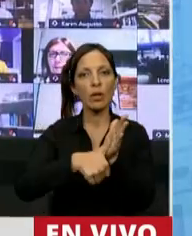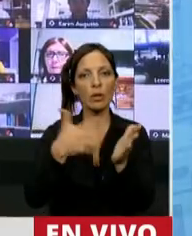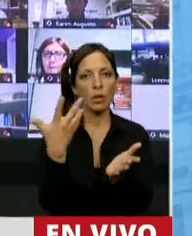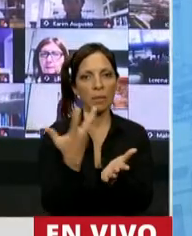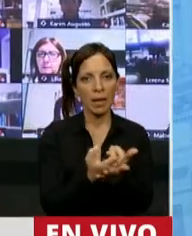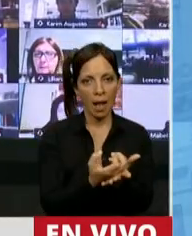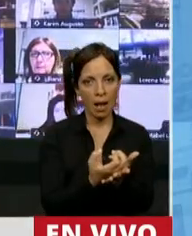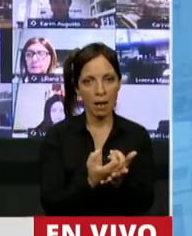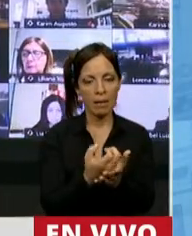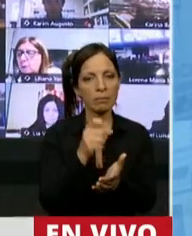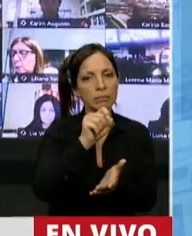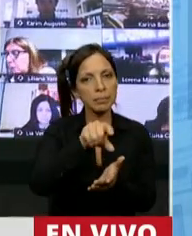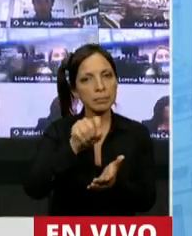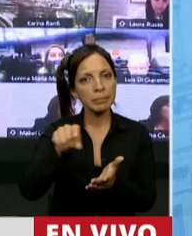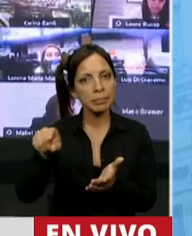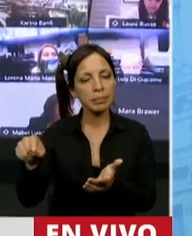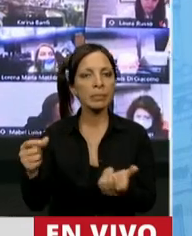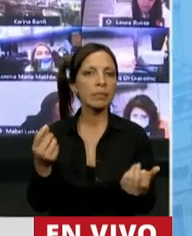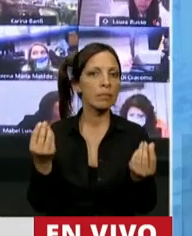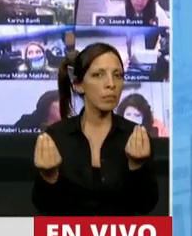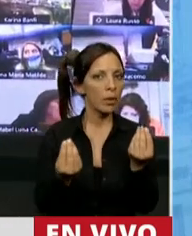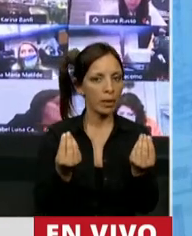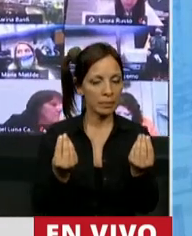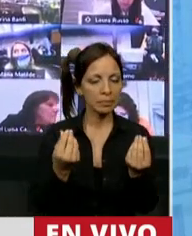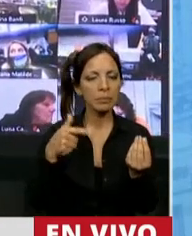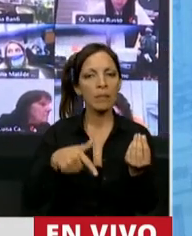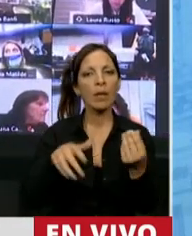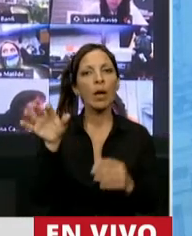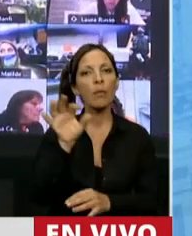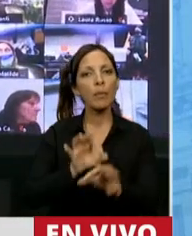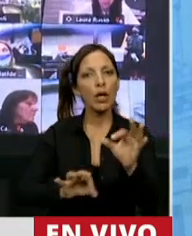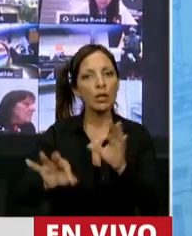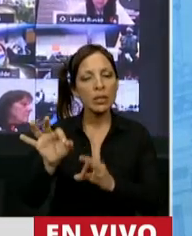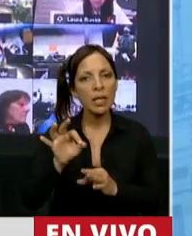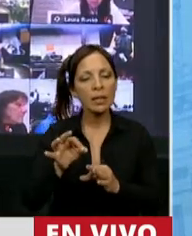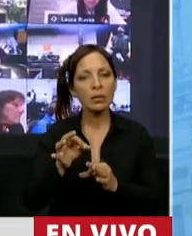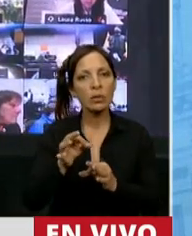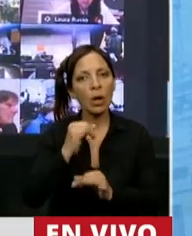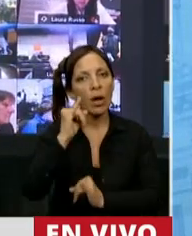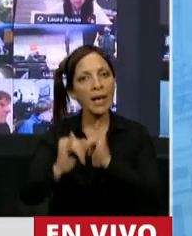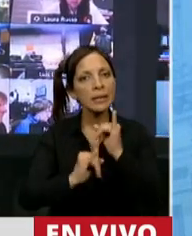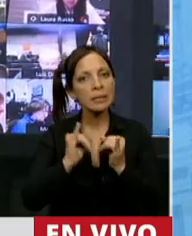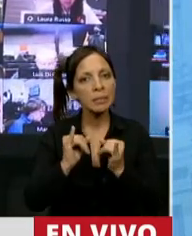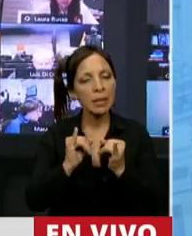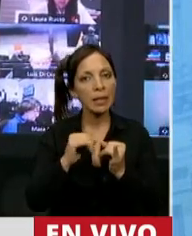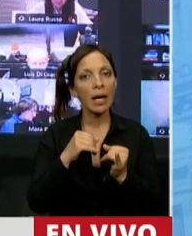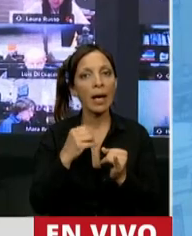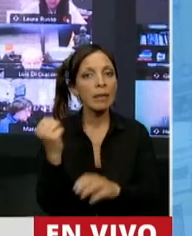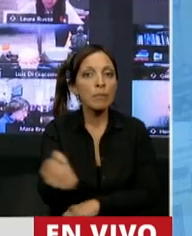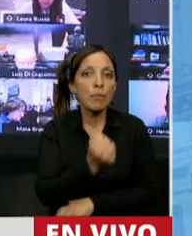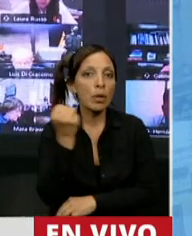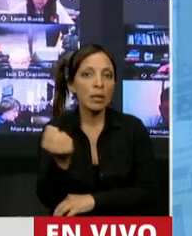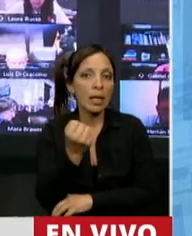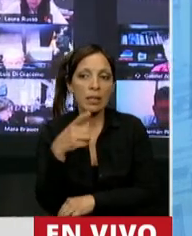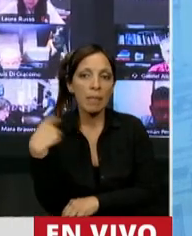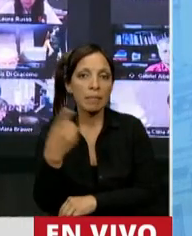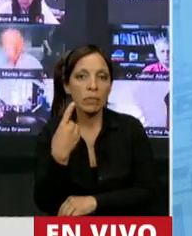porque es un proyecto que habla de cuánto nos importa la gente